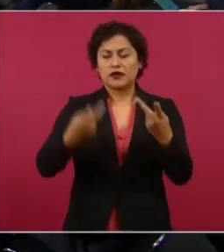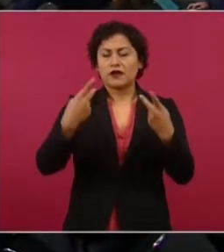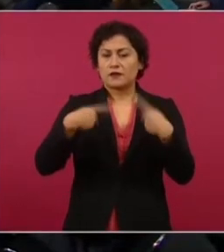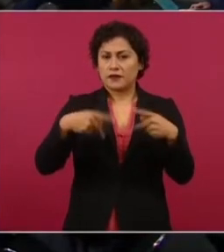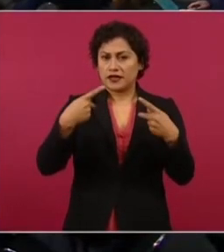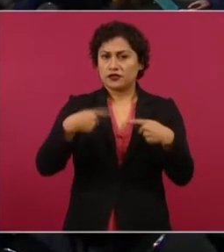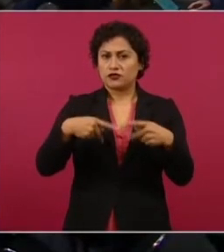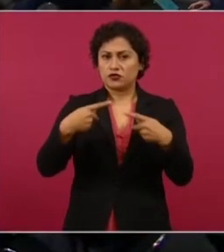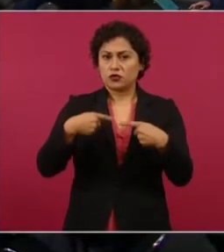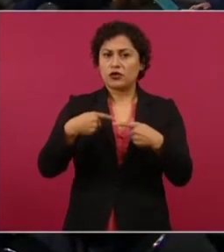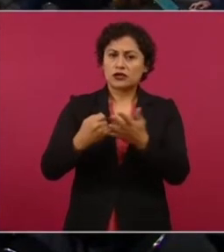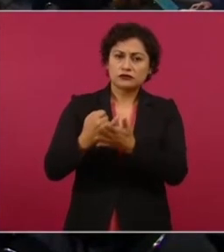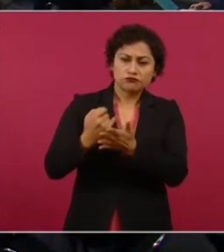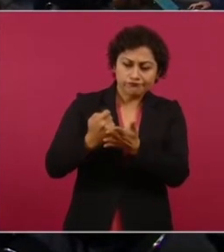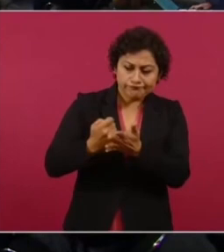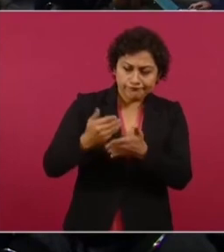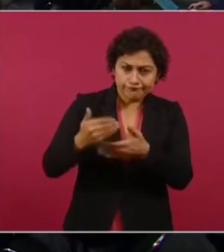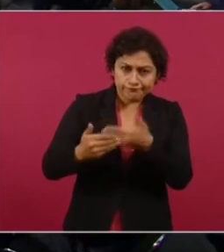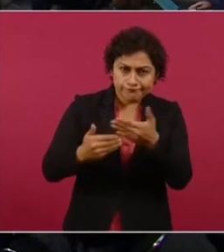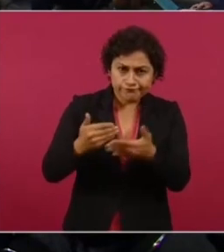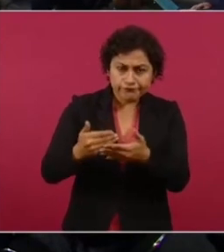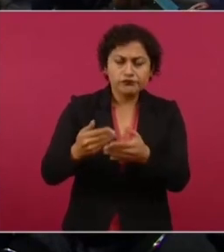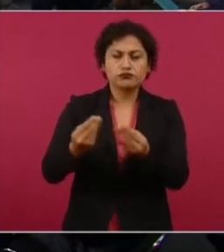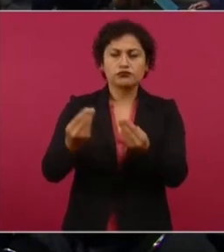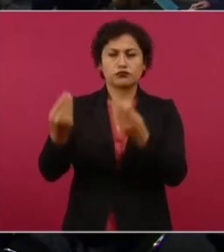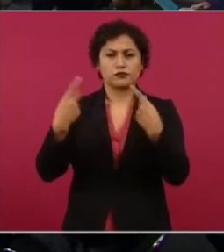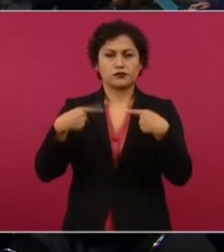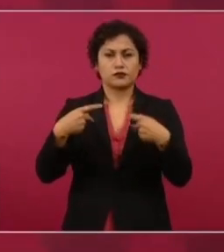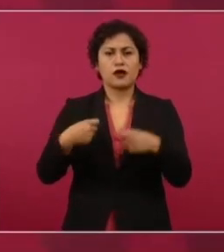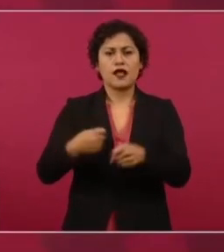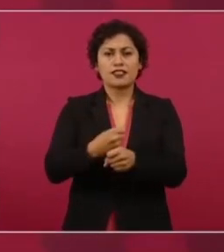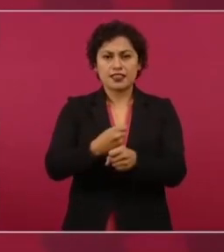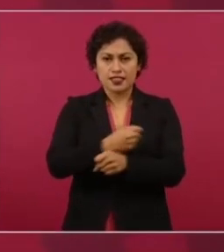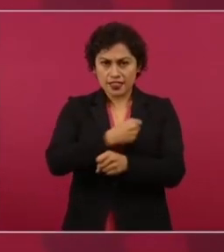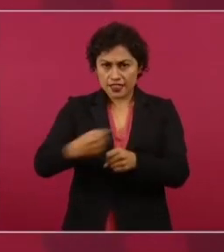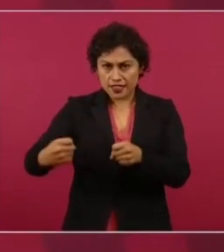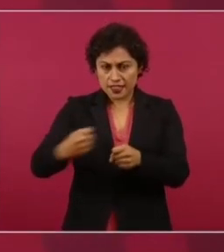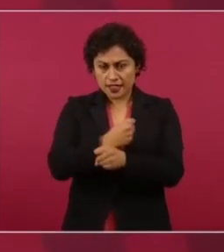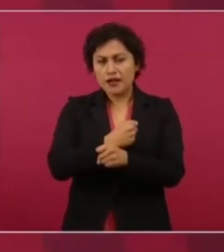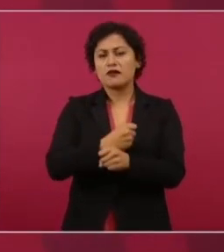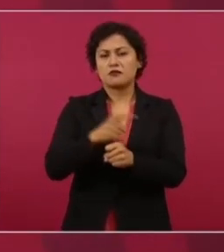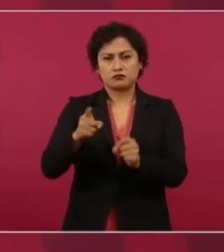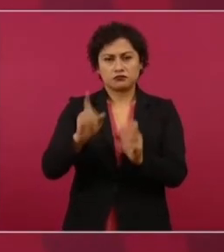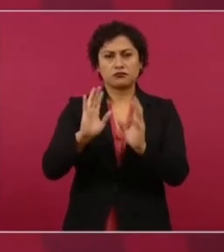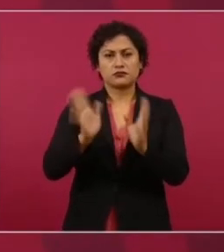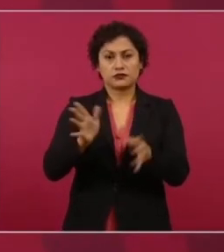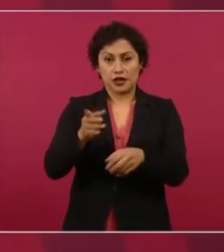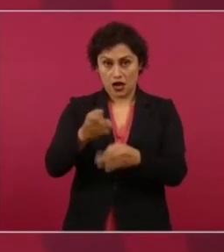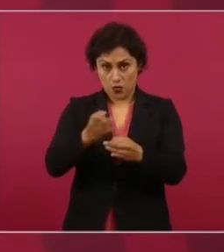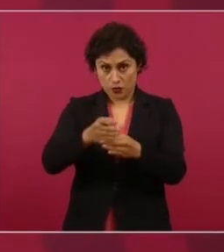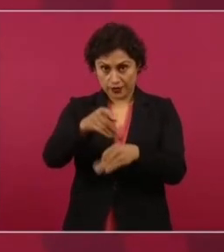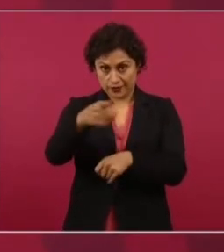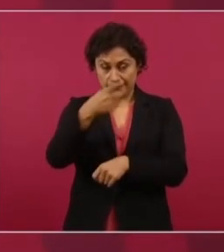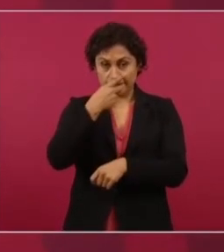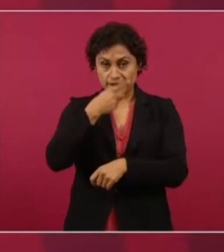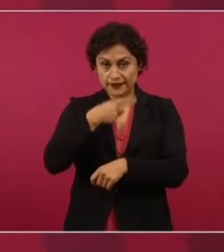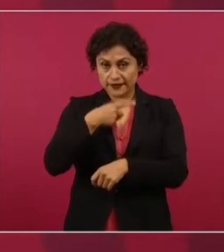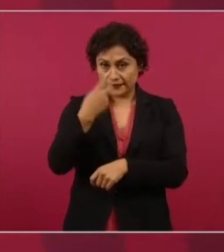fue torturada y este caso lo estamos